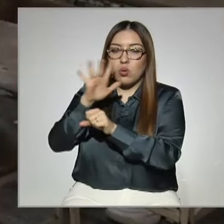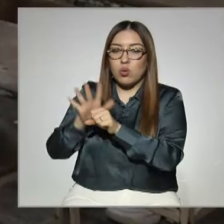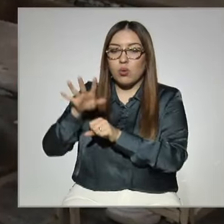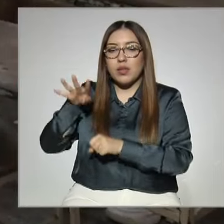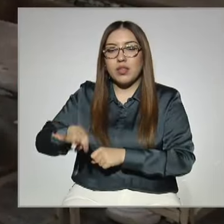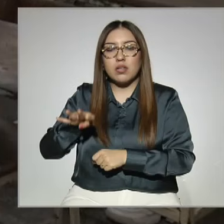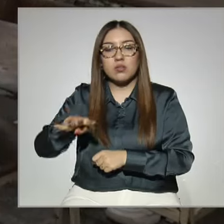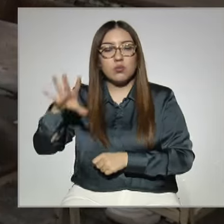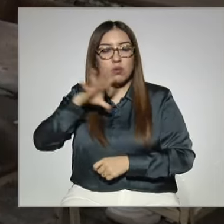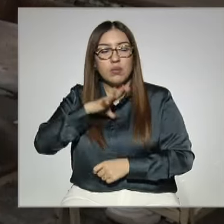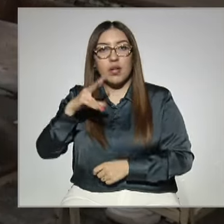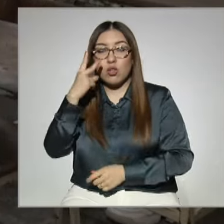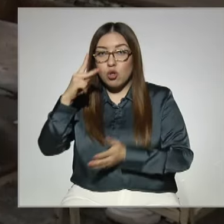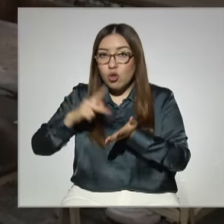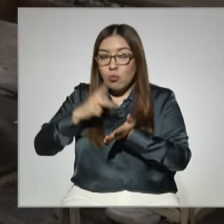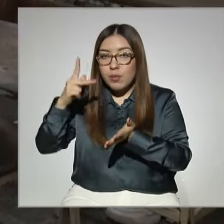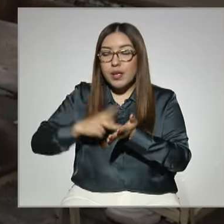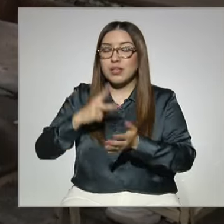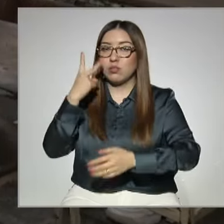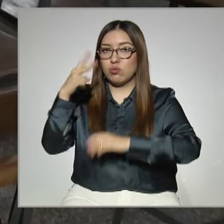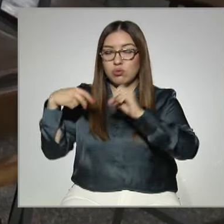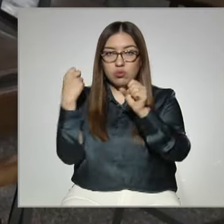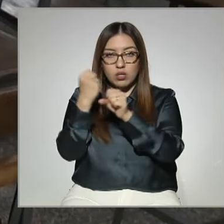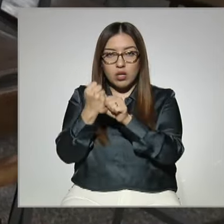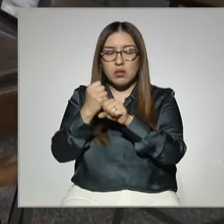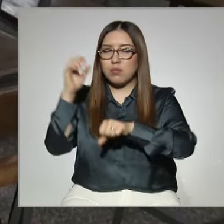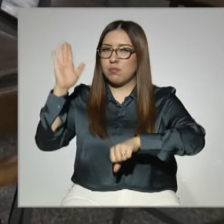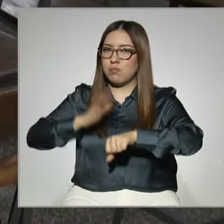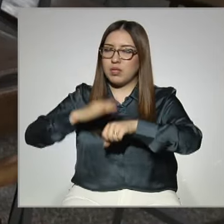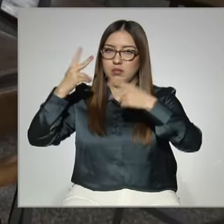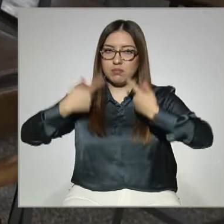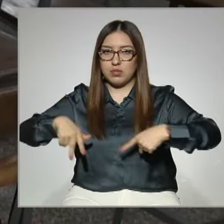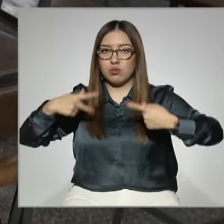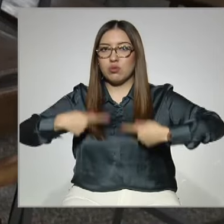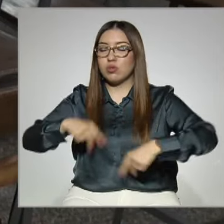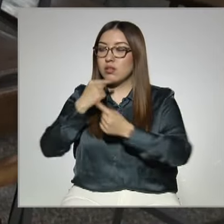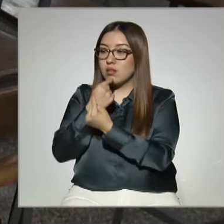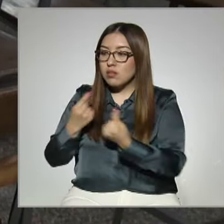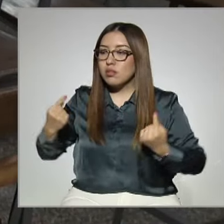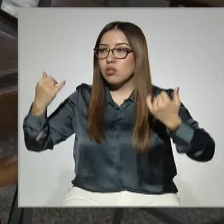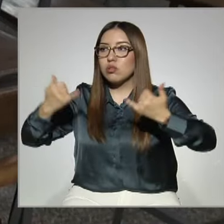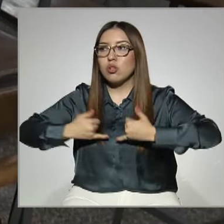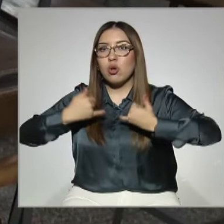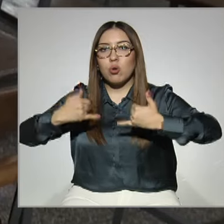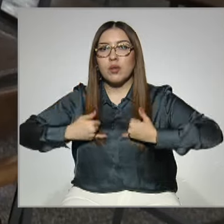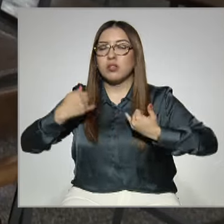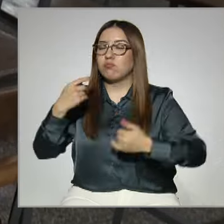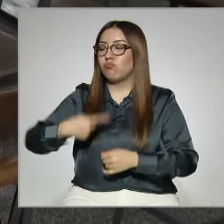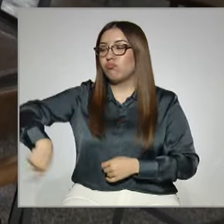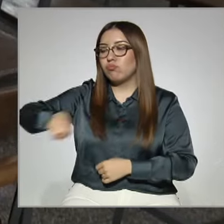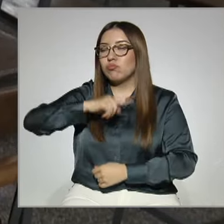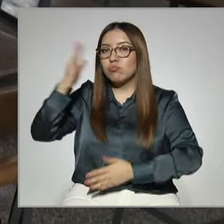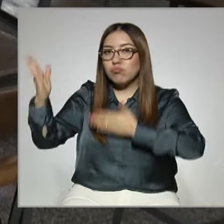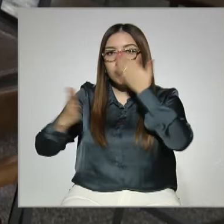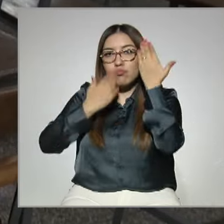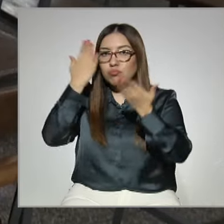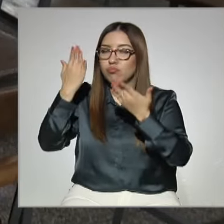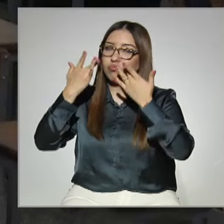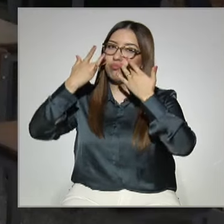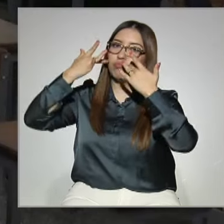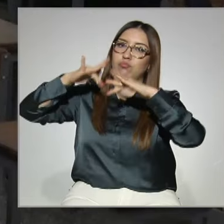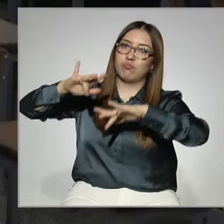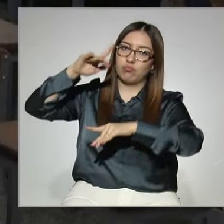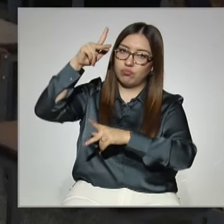se registró por dos años un alza en los índices de niños y jóvenes que tuvieron que dejar sus estudios. De acuerdo a la